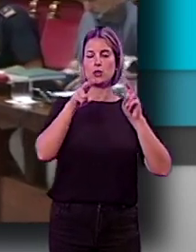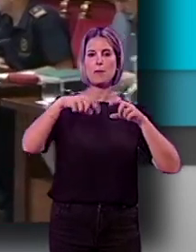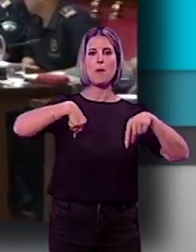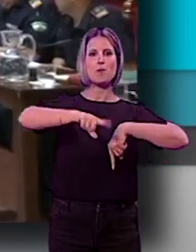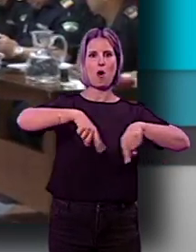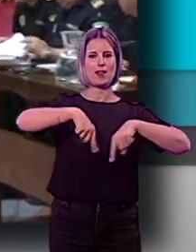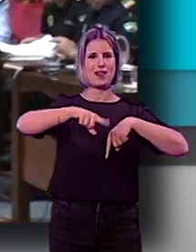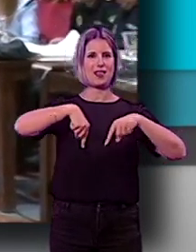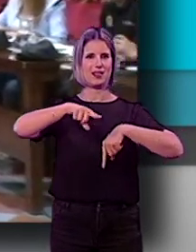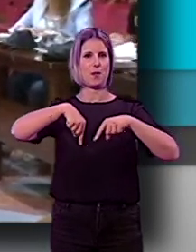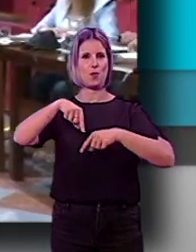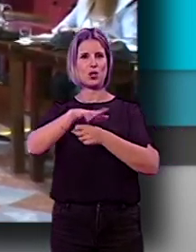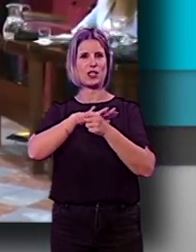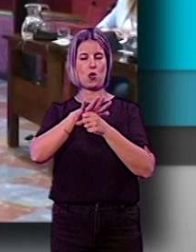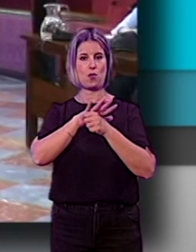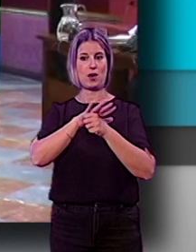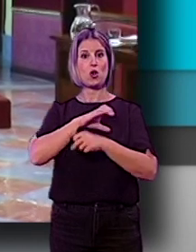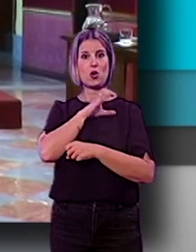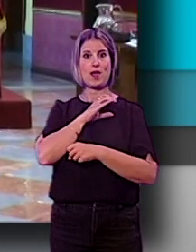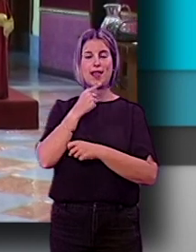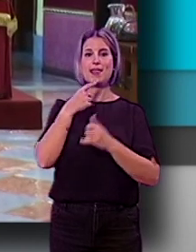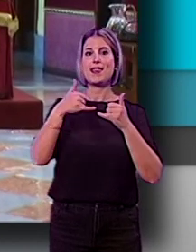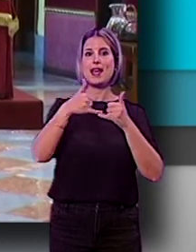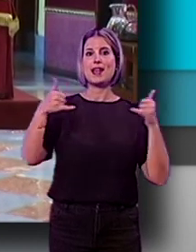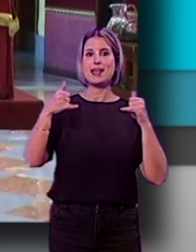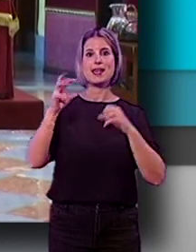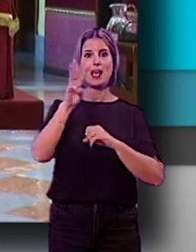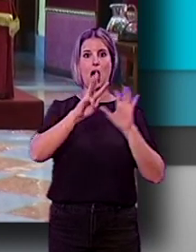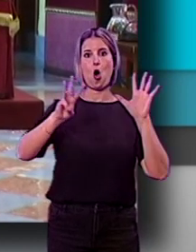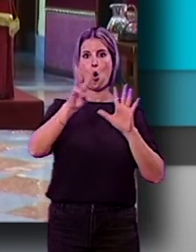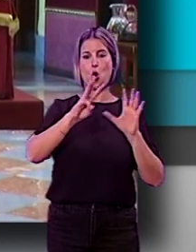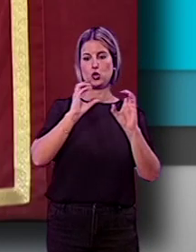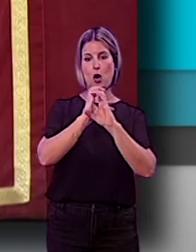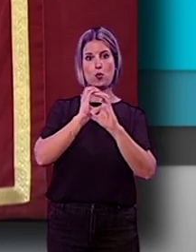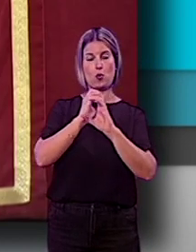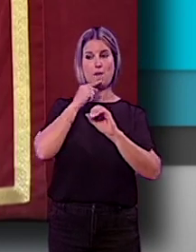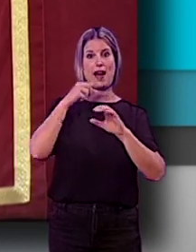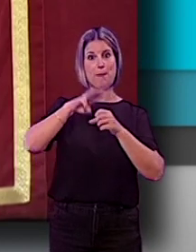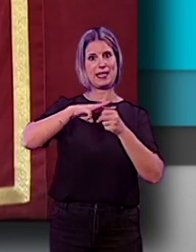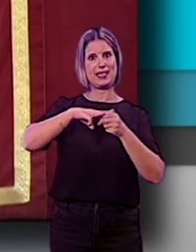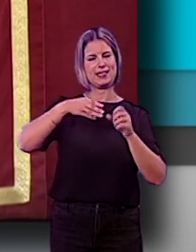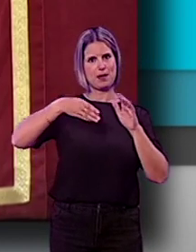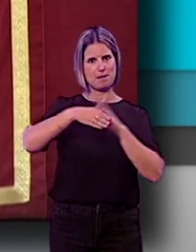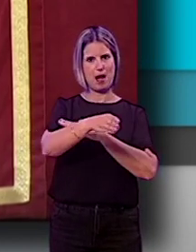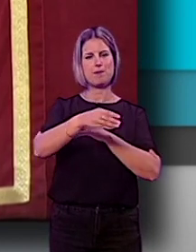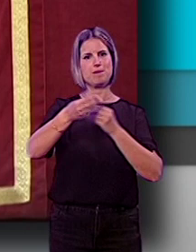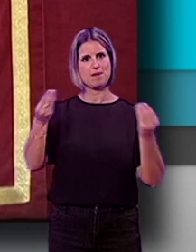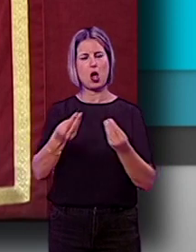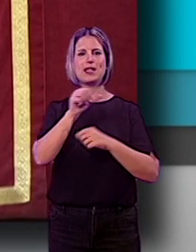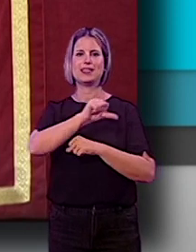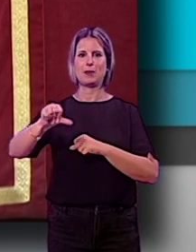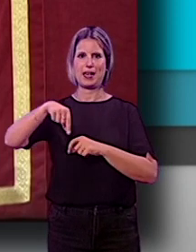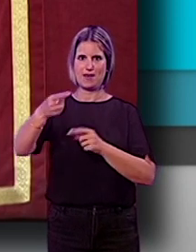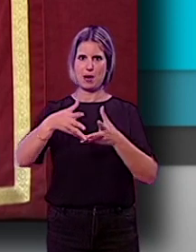y transporte urbano, la Edil anunció que la ampliación de la línea 8 para mejorar el acceso al PTS se implementará la próxima semana. La